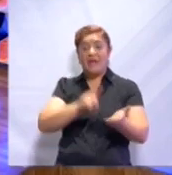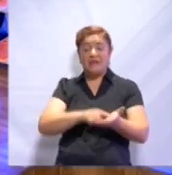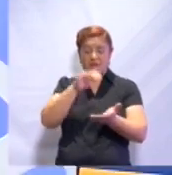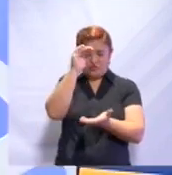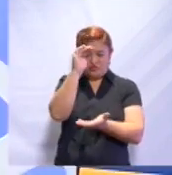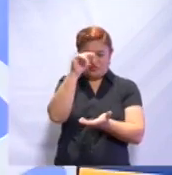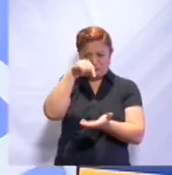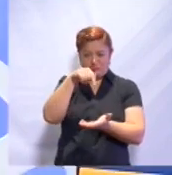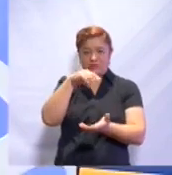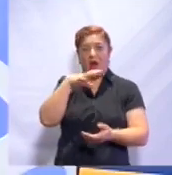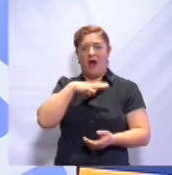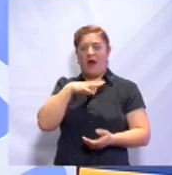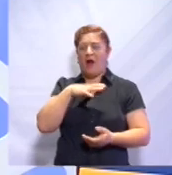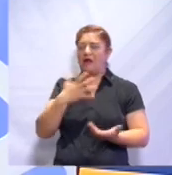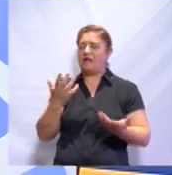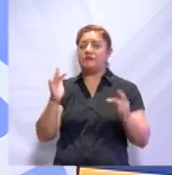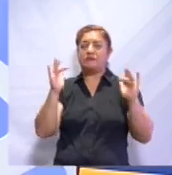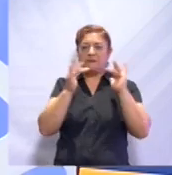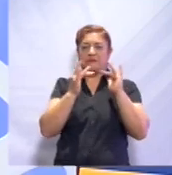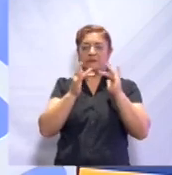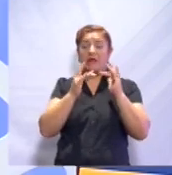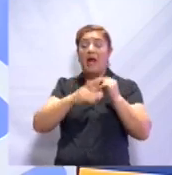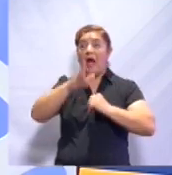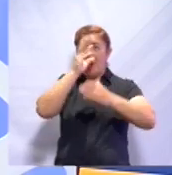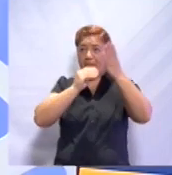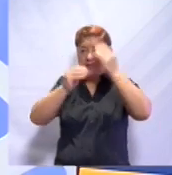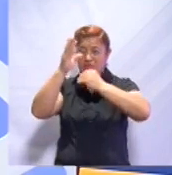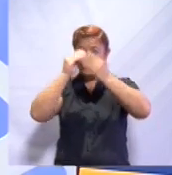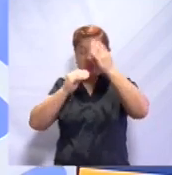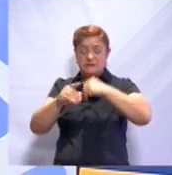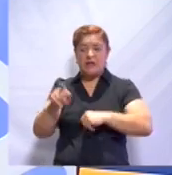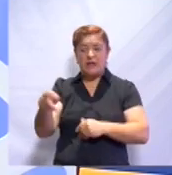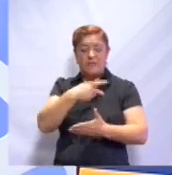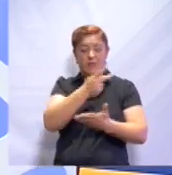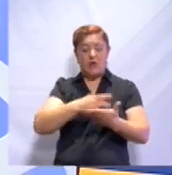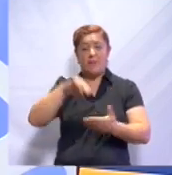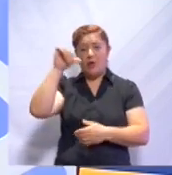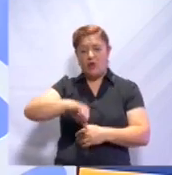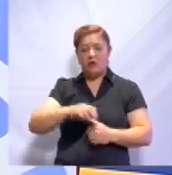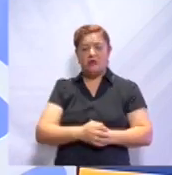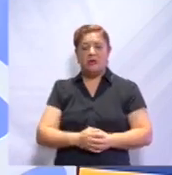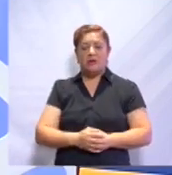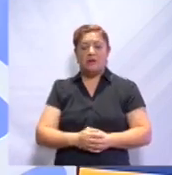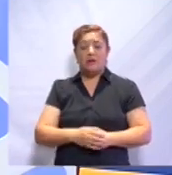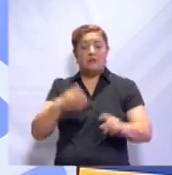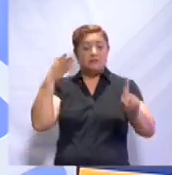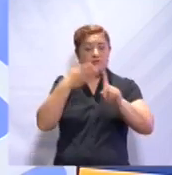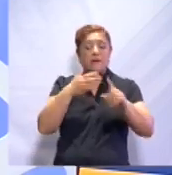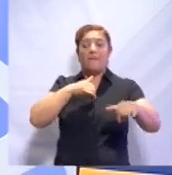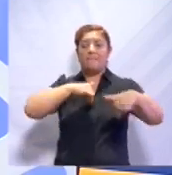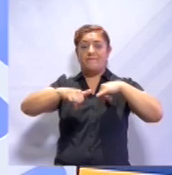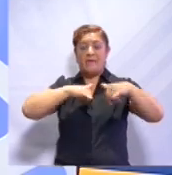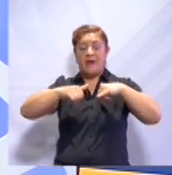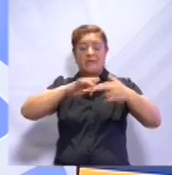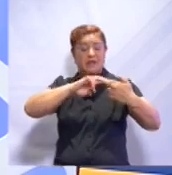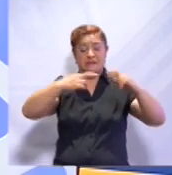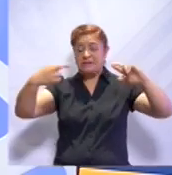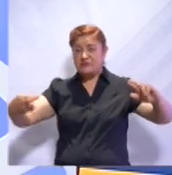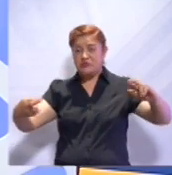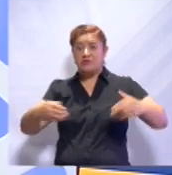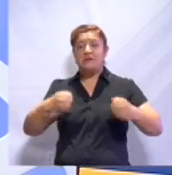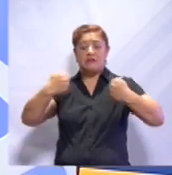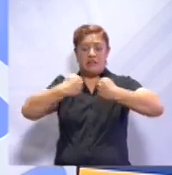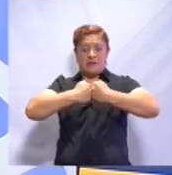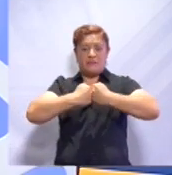botella tiene mucha relación con el aprendizaje esperado de la programación de hoy. El cual es mapas, extensiones y los